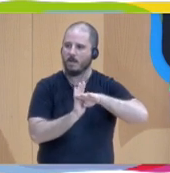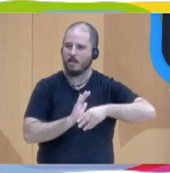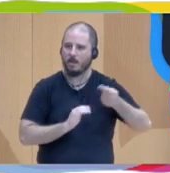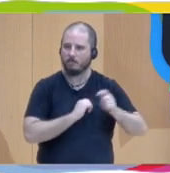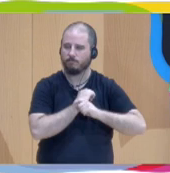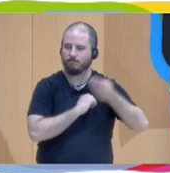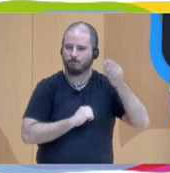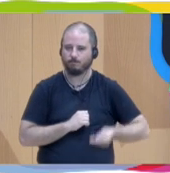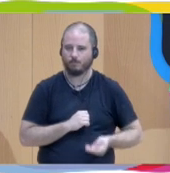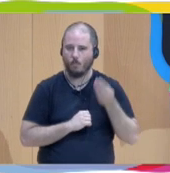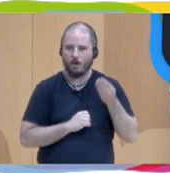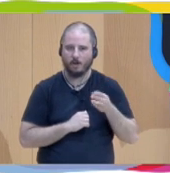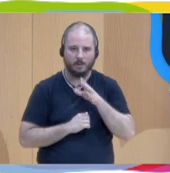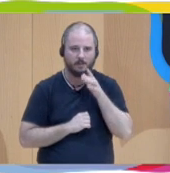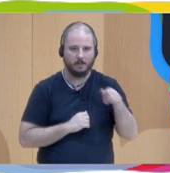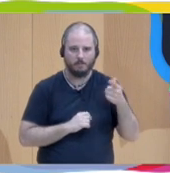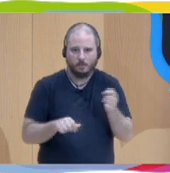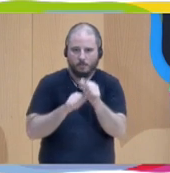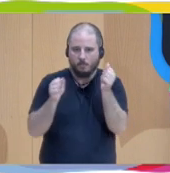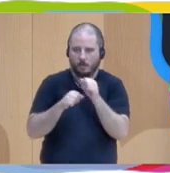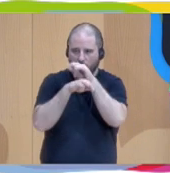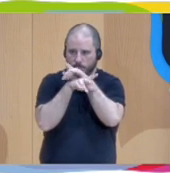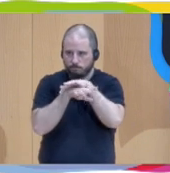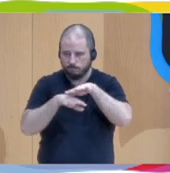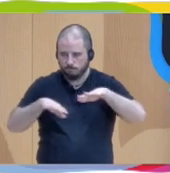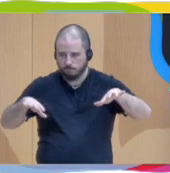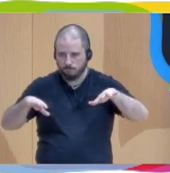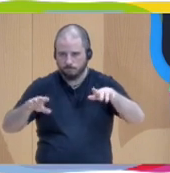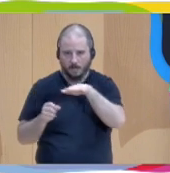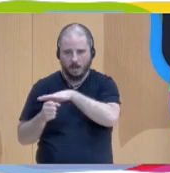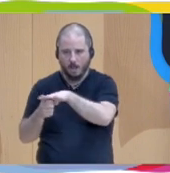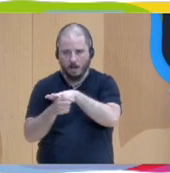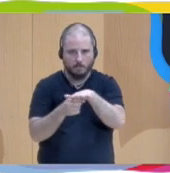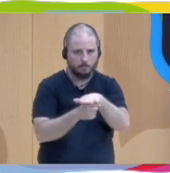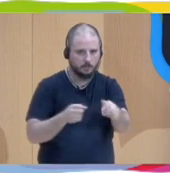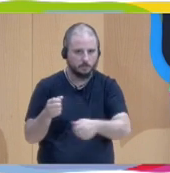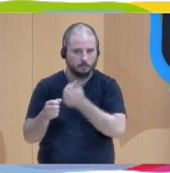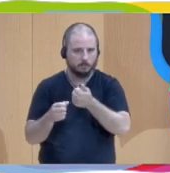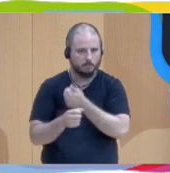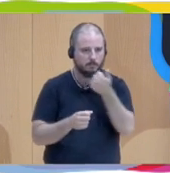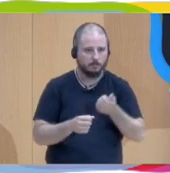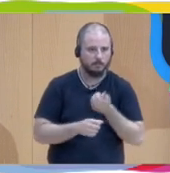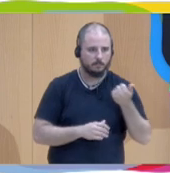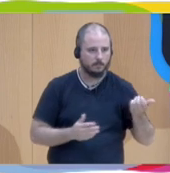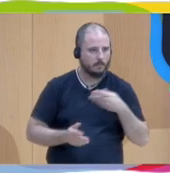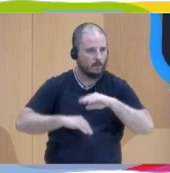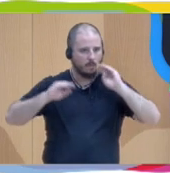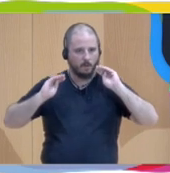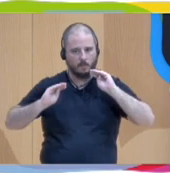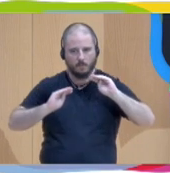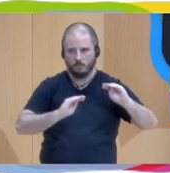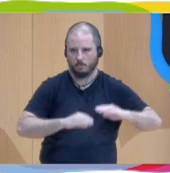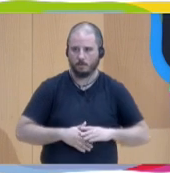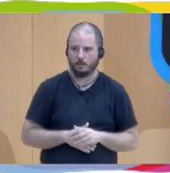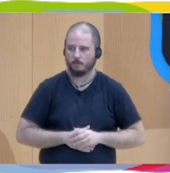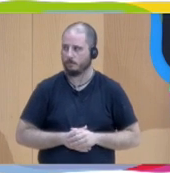muy bien para extender este modelo y para llegar a más ámbitos y para formar también a más profesionales.